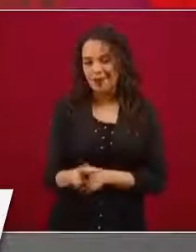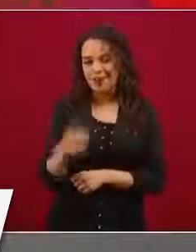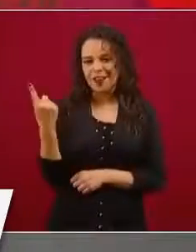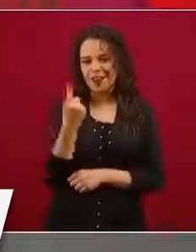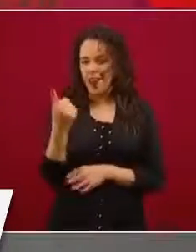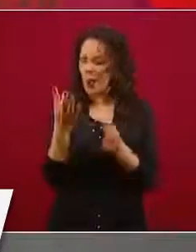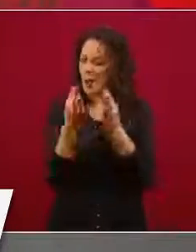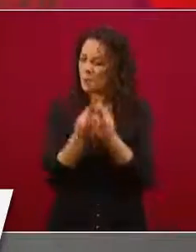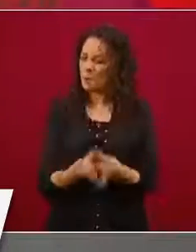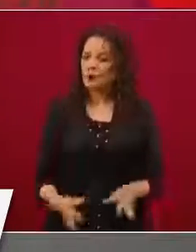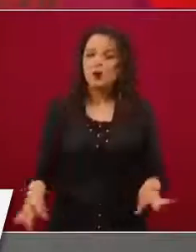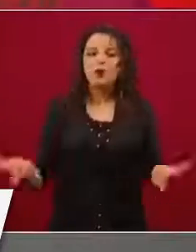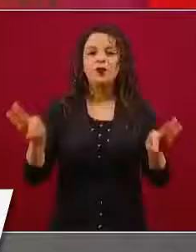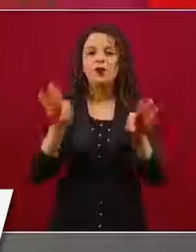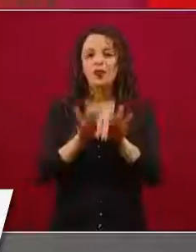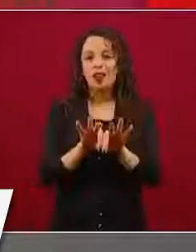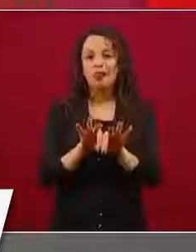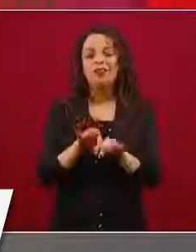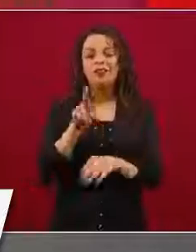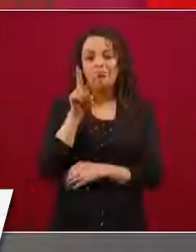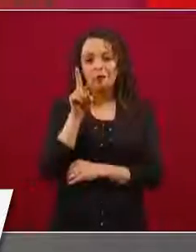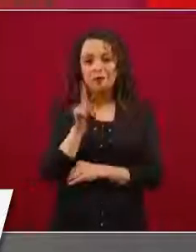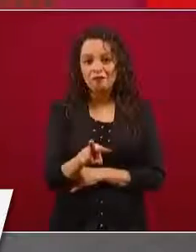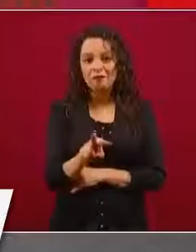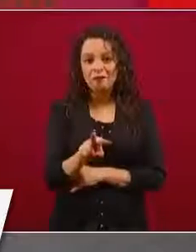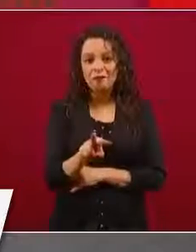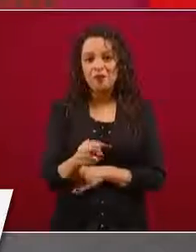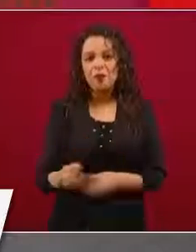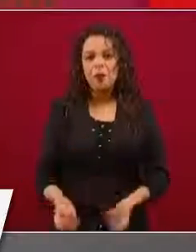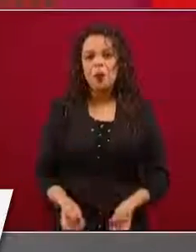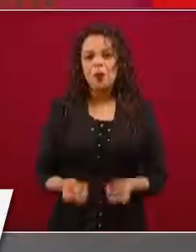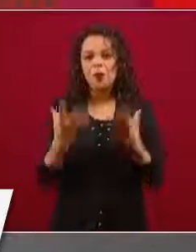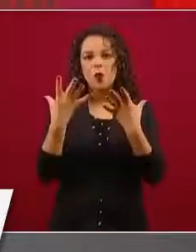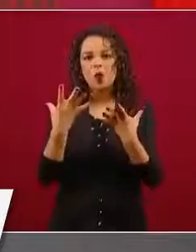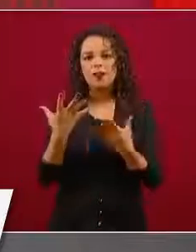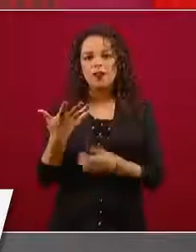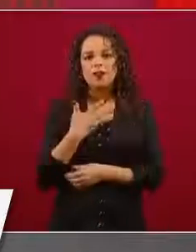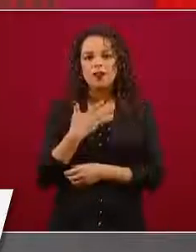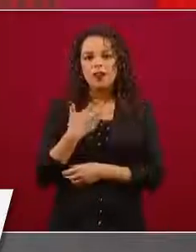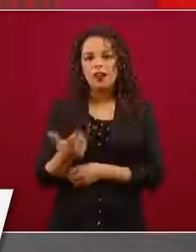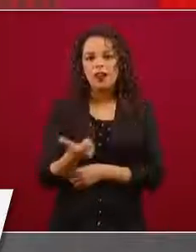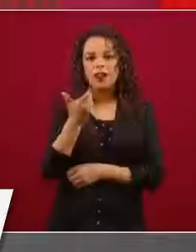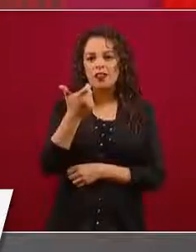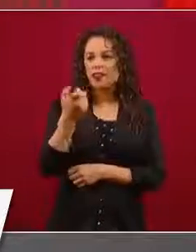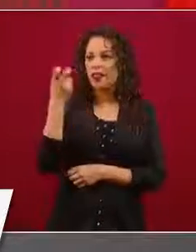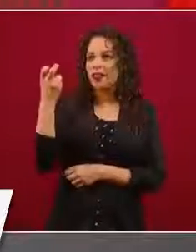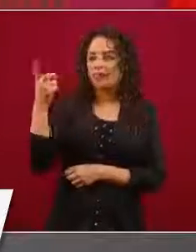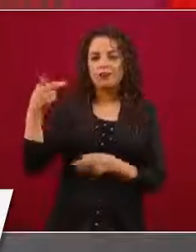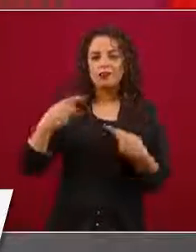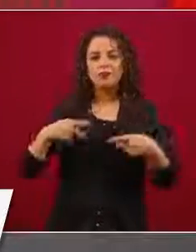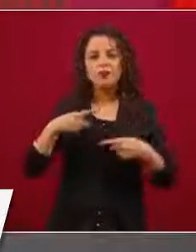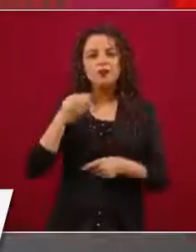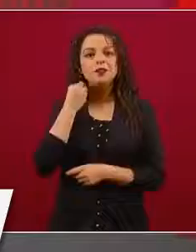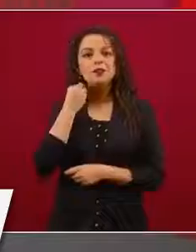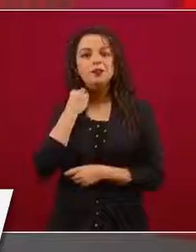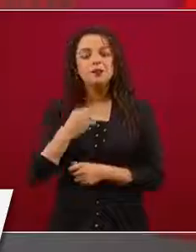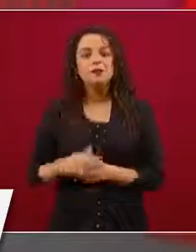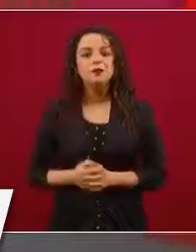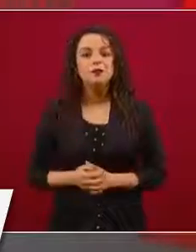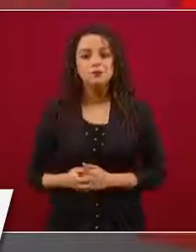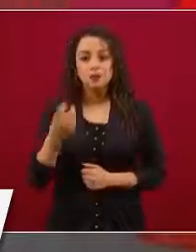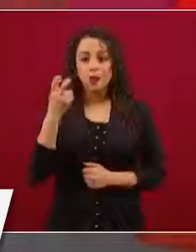que nos dijeran cuánto tienen estos abogados. Todos los que